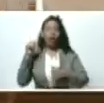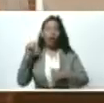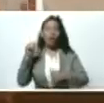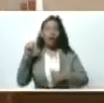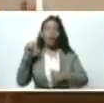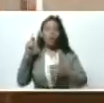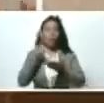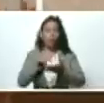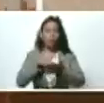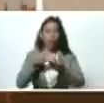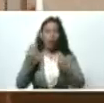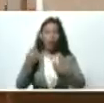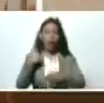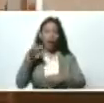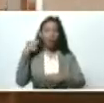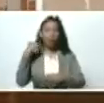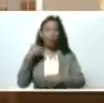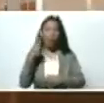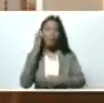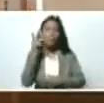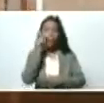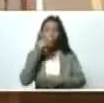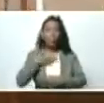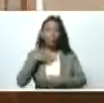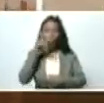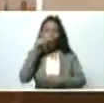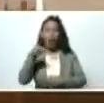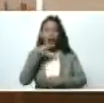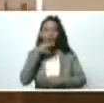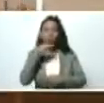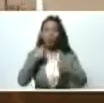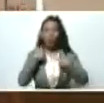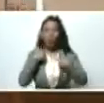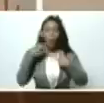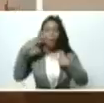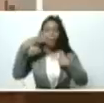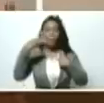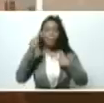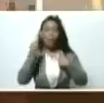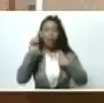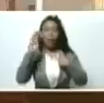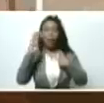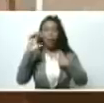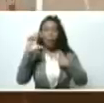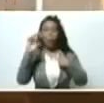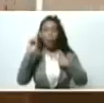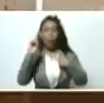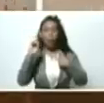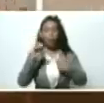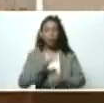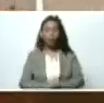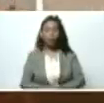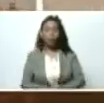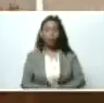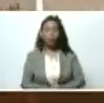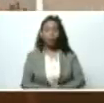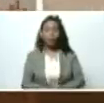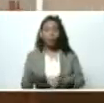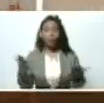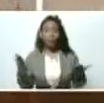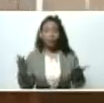presente. Nicolás Maduro Moros, nieto de Pablo Antonio Moros Rodríguez. Ah,